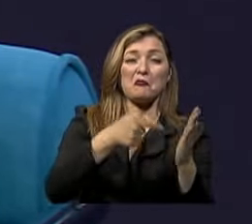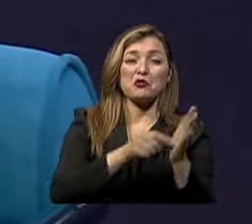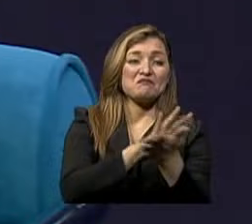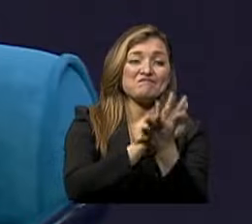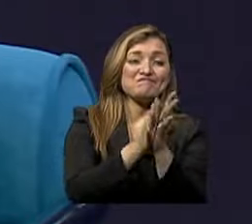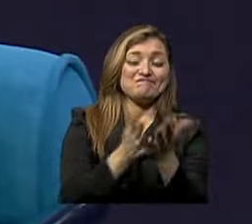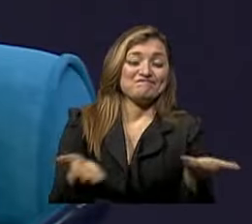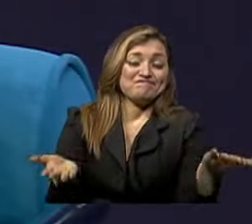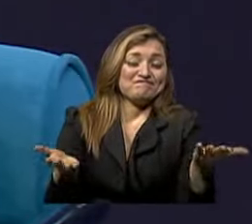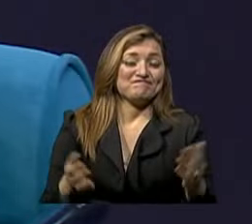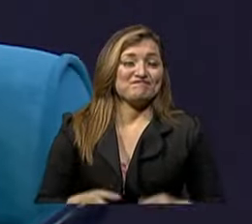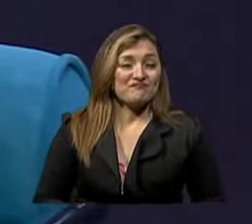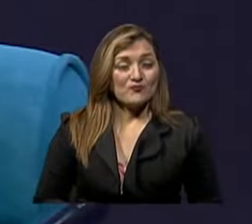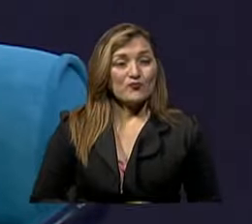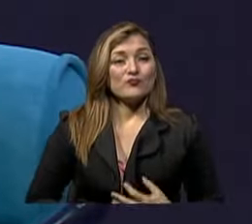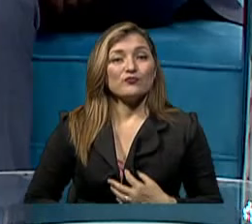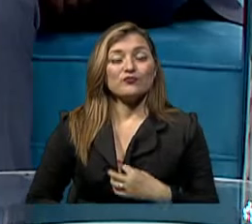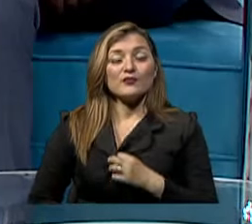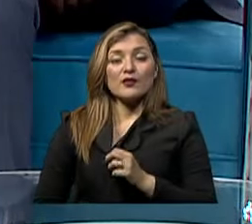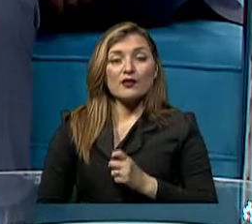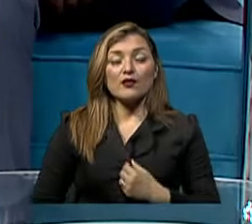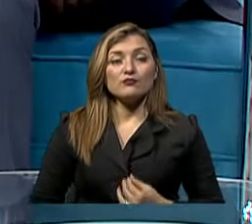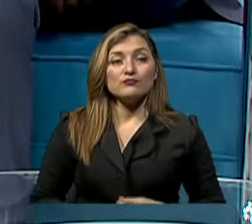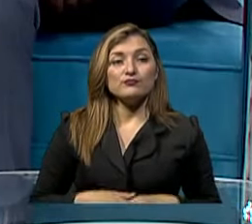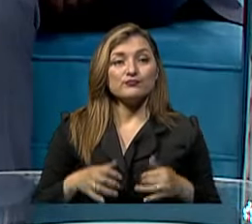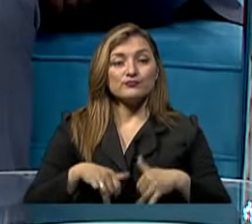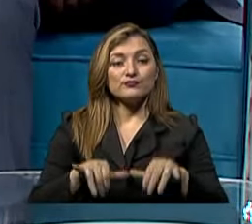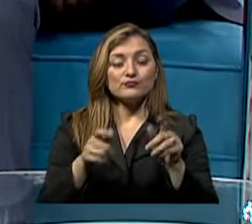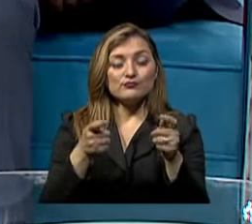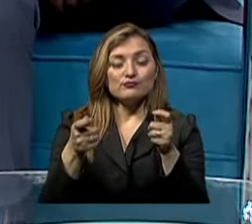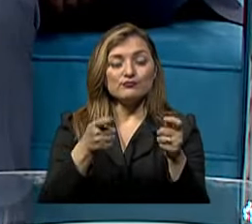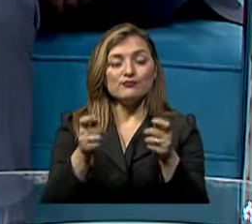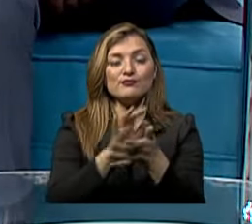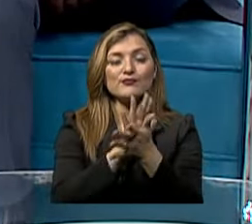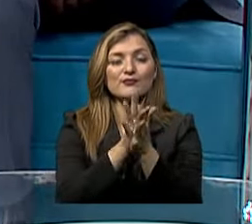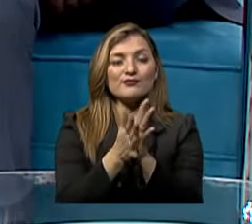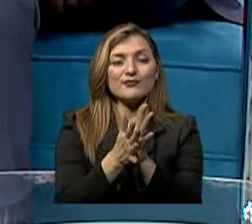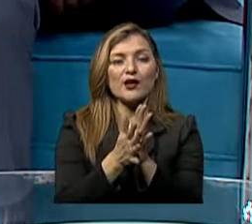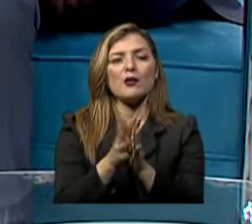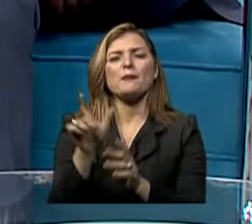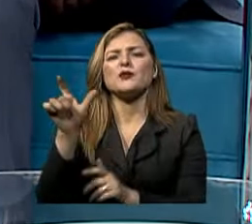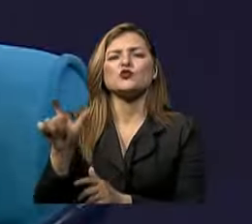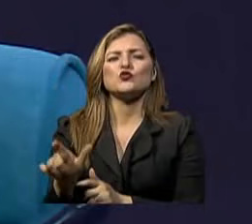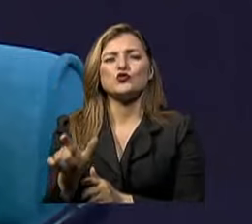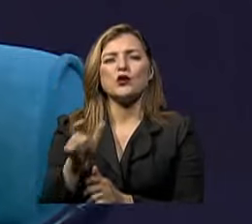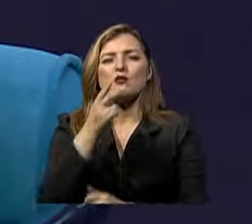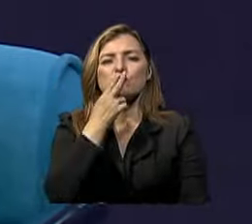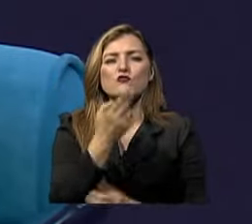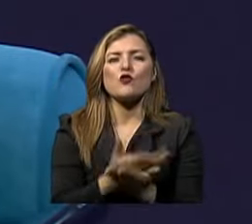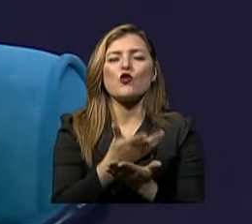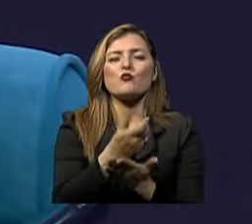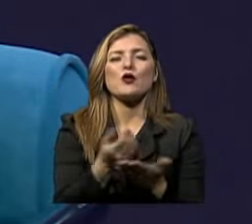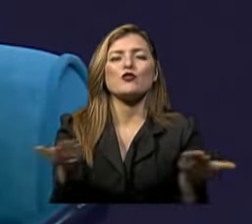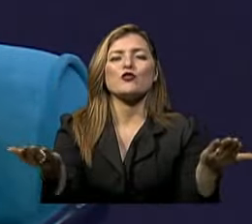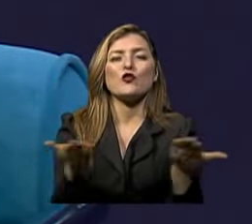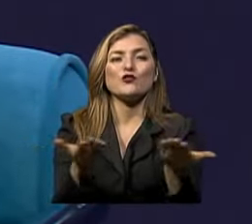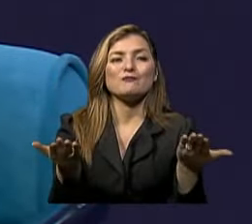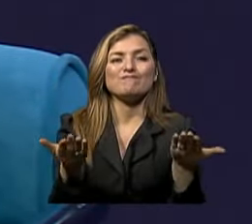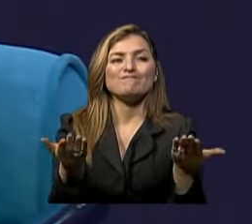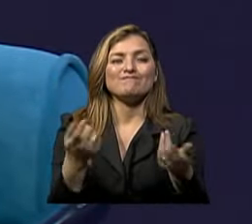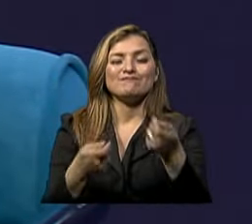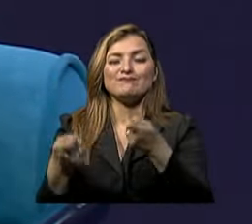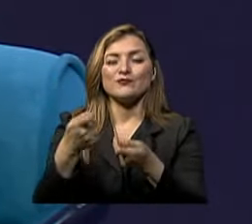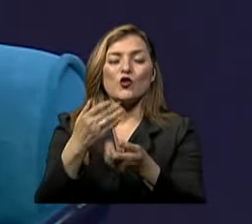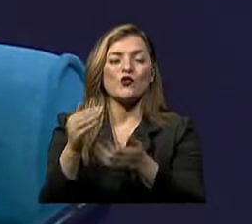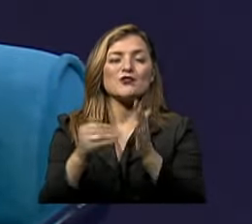Dejar Que esto esté Sin ningún tipo De control Porque en la actualidad ¿Dónde consiguen Las personas Los vapeadores Los cigarreros En el mercado El